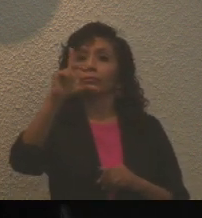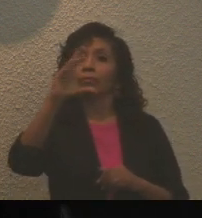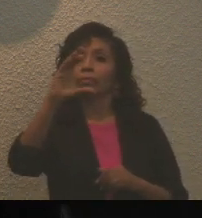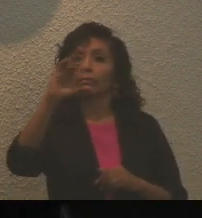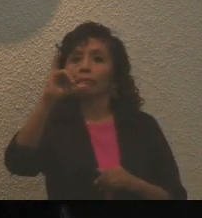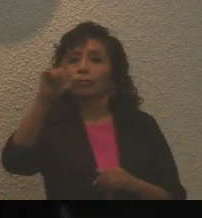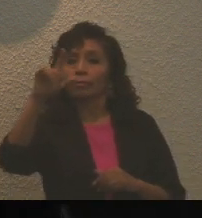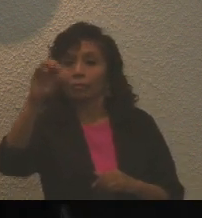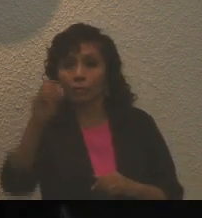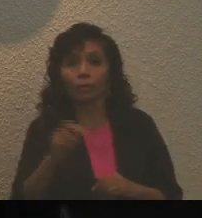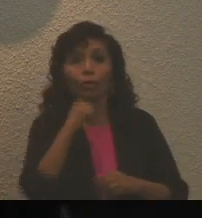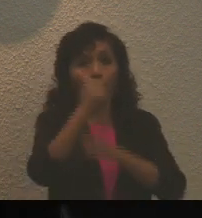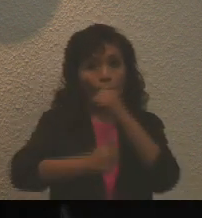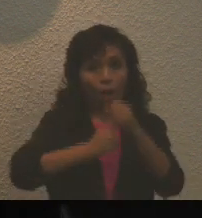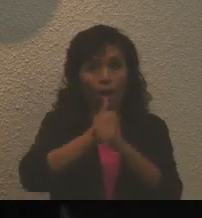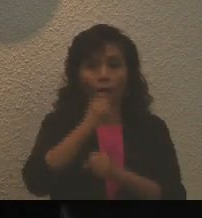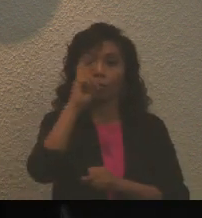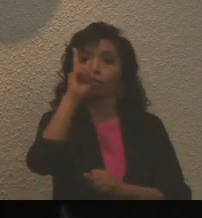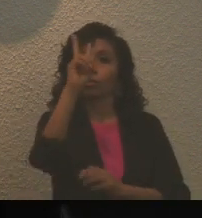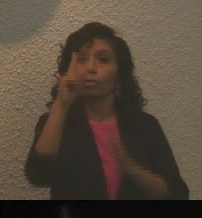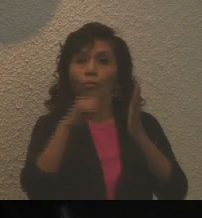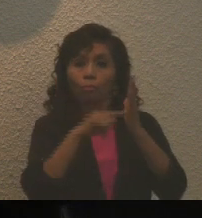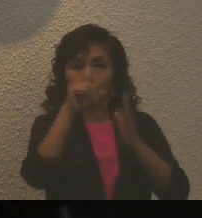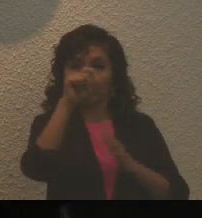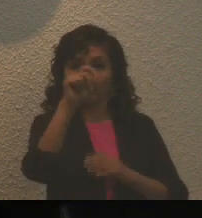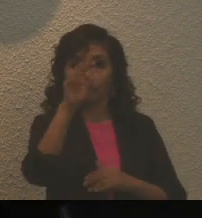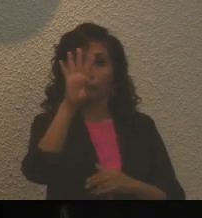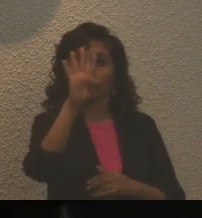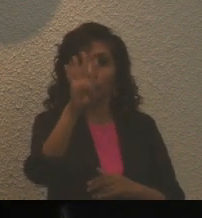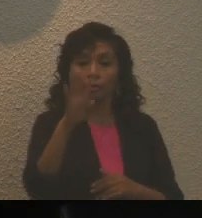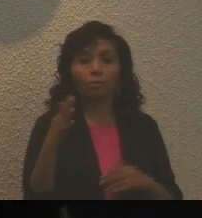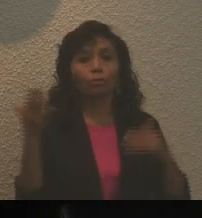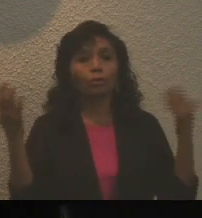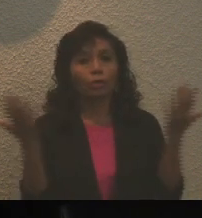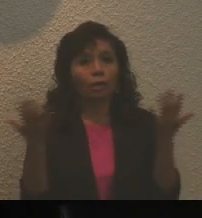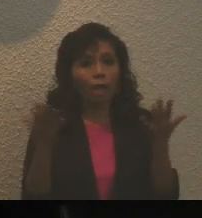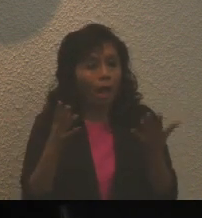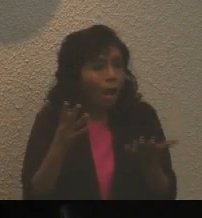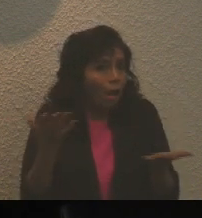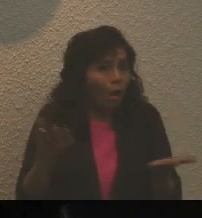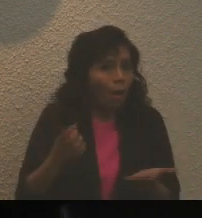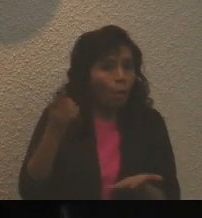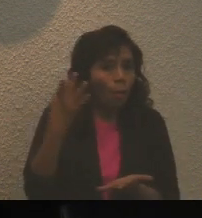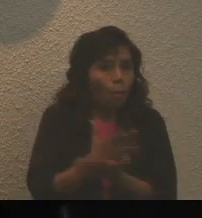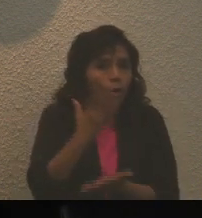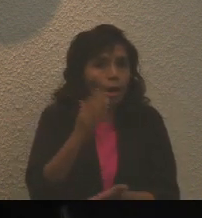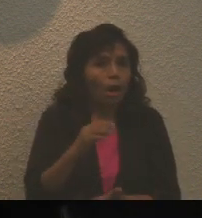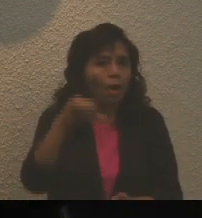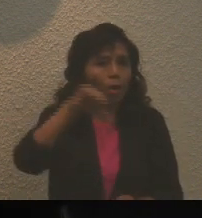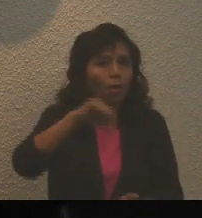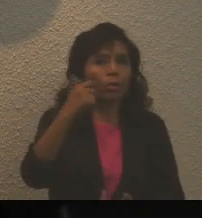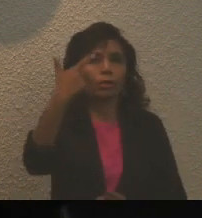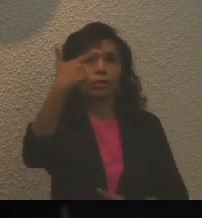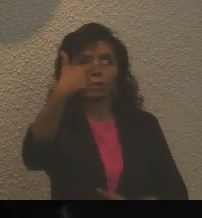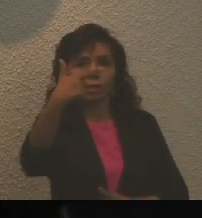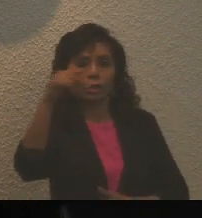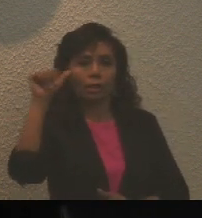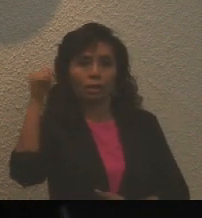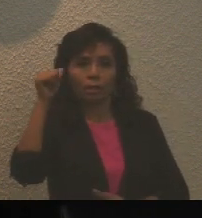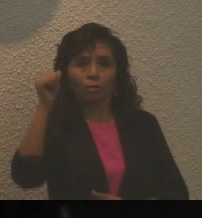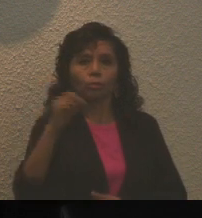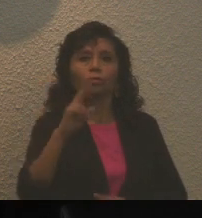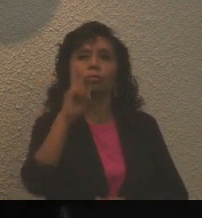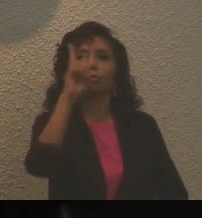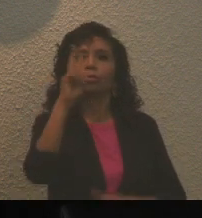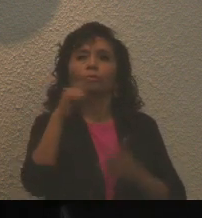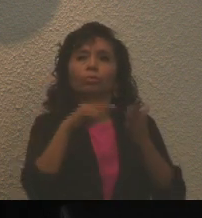2024, se realizará por única ocasión el día 7 de agosto del año